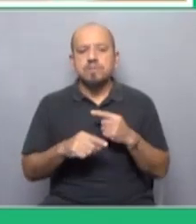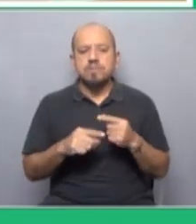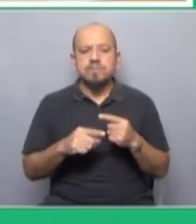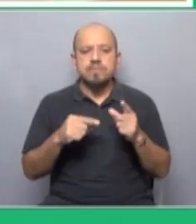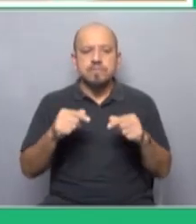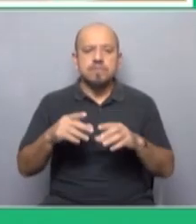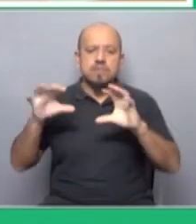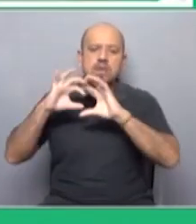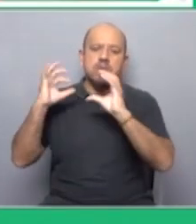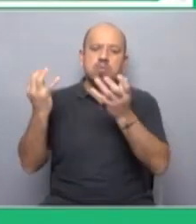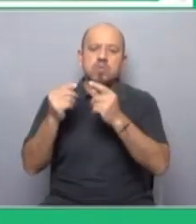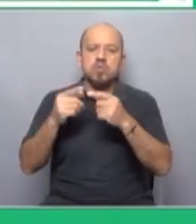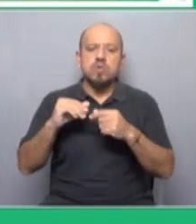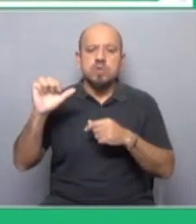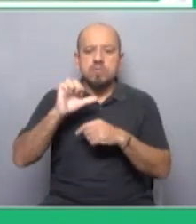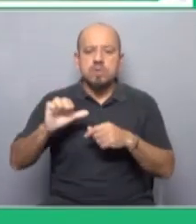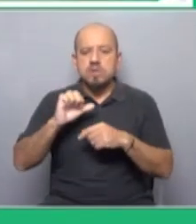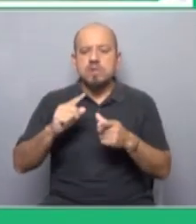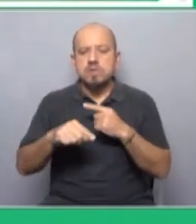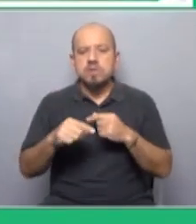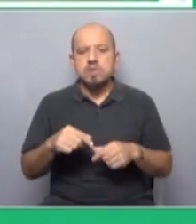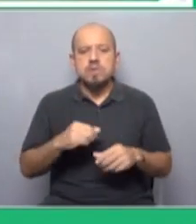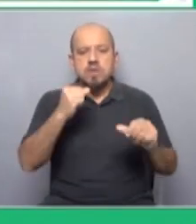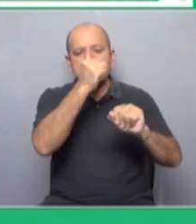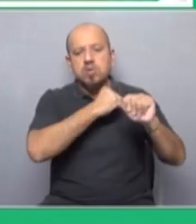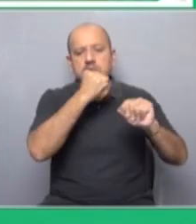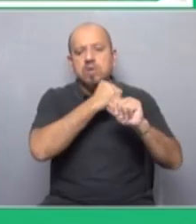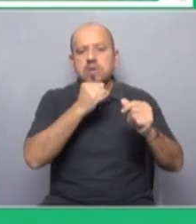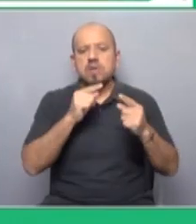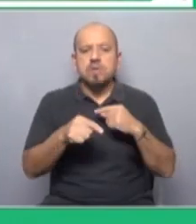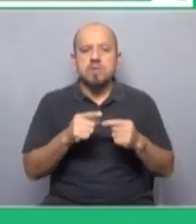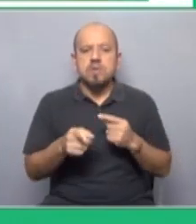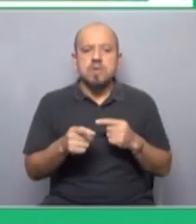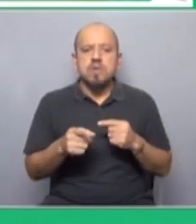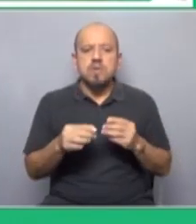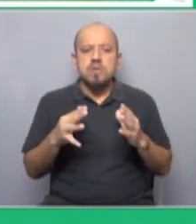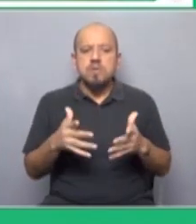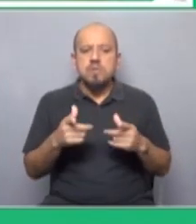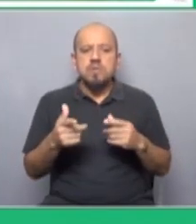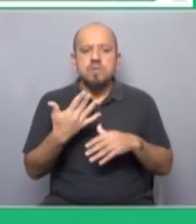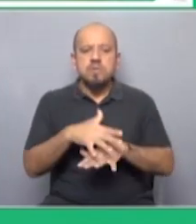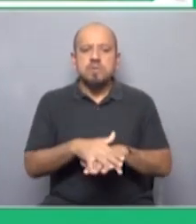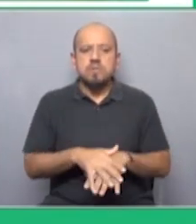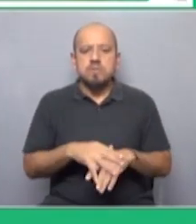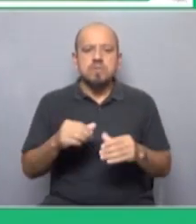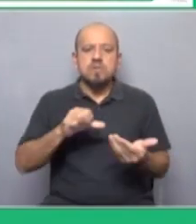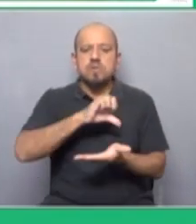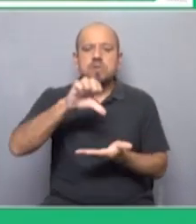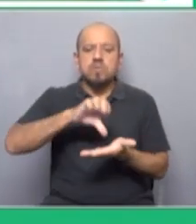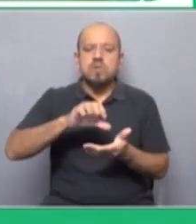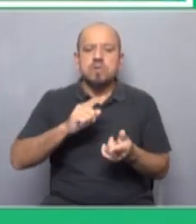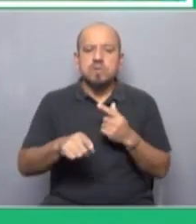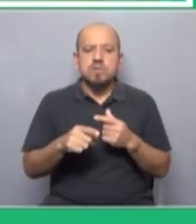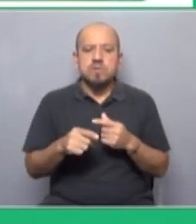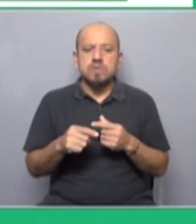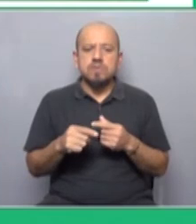en este mundo que vivimos con empresas transnacionales con lo que es la tecnología en este sentido ¿qué rol juega la integración de los países para fortalecer